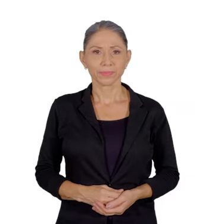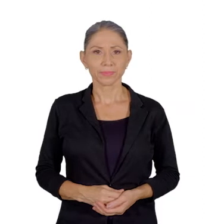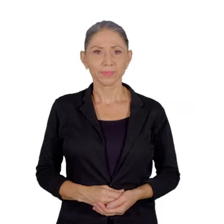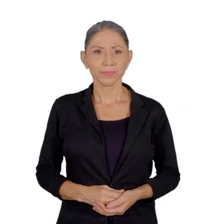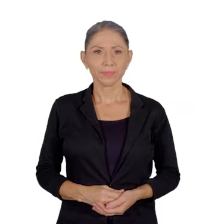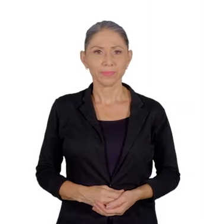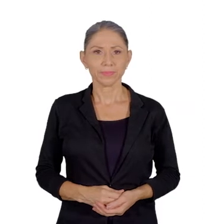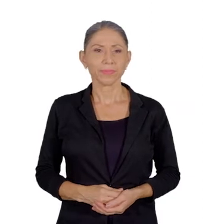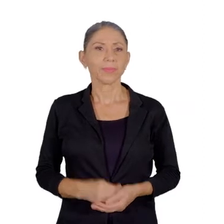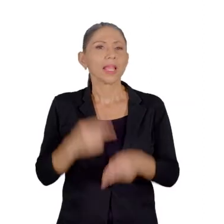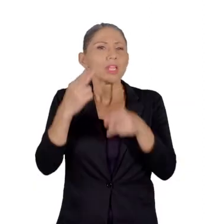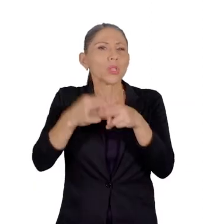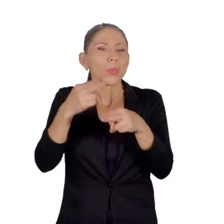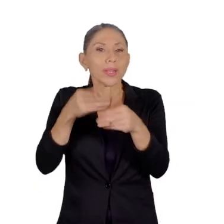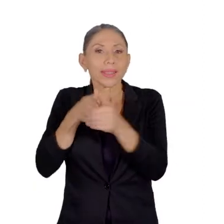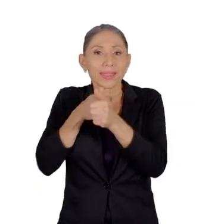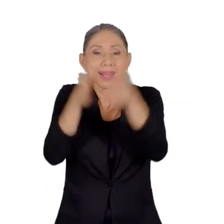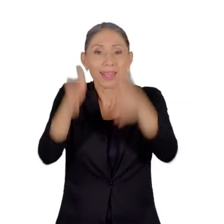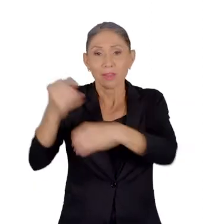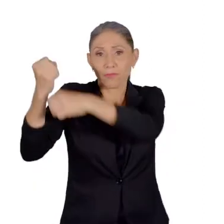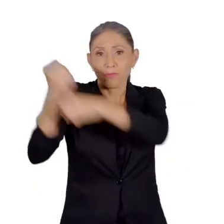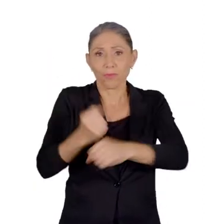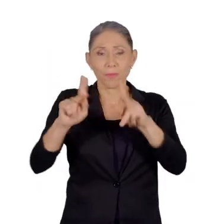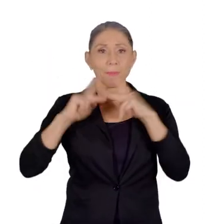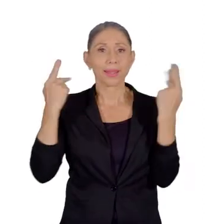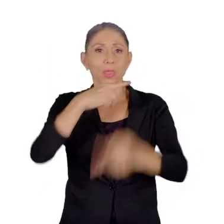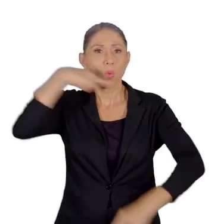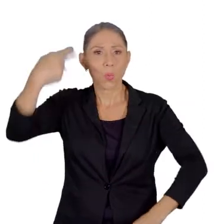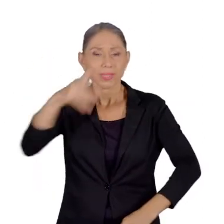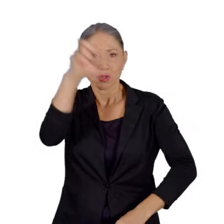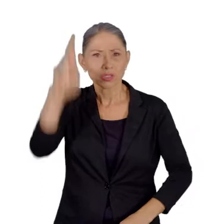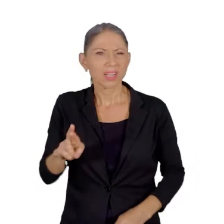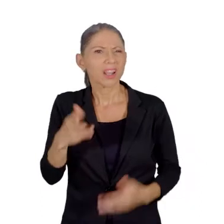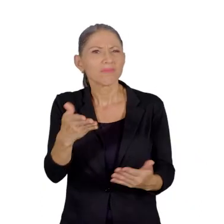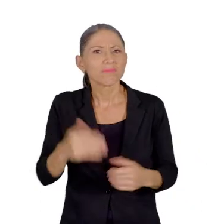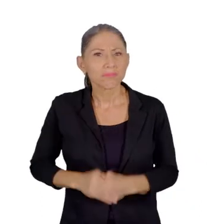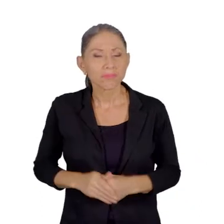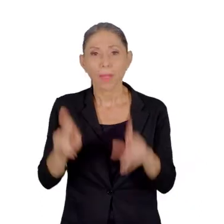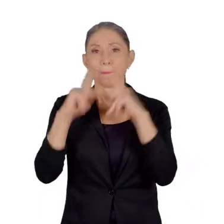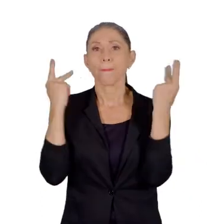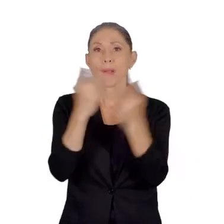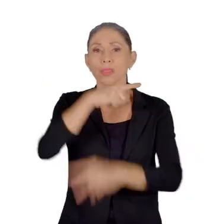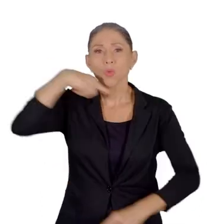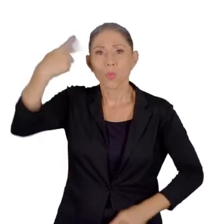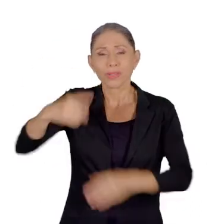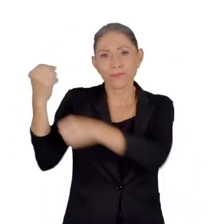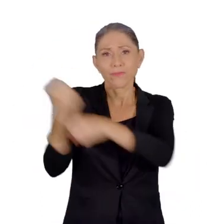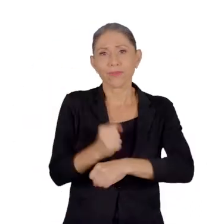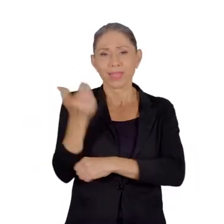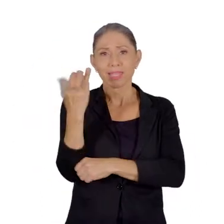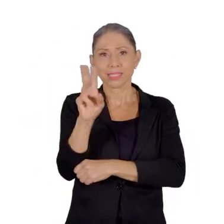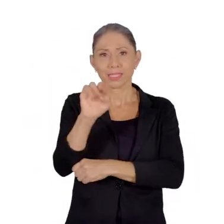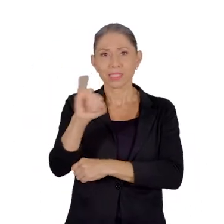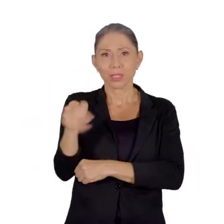¿Cuál fue el nombre del líder fundador del Partido Comunista en Costa Rica? El Partido Comunista se fundó el 16